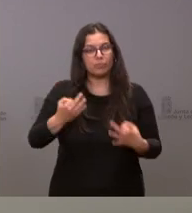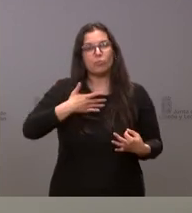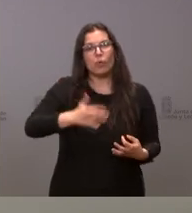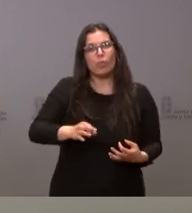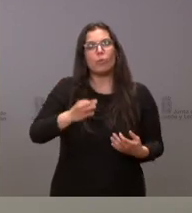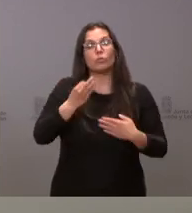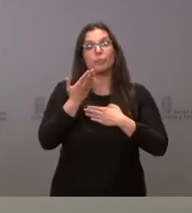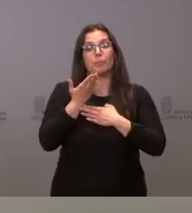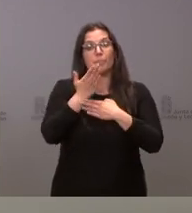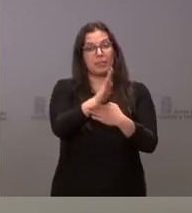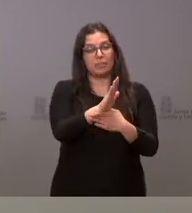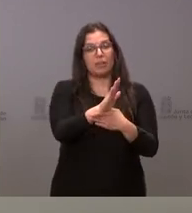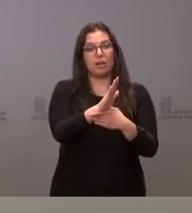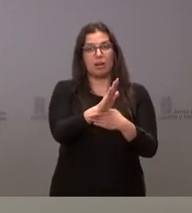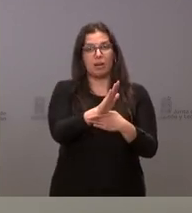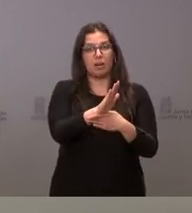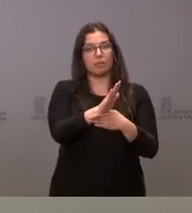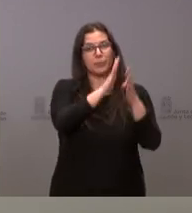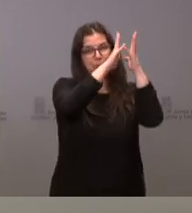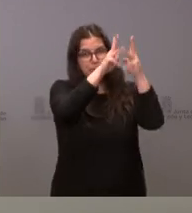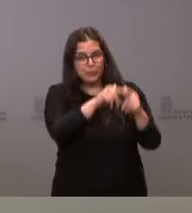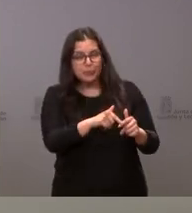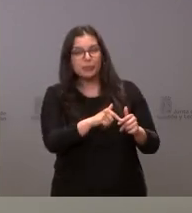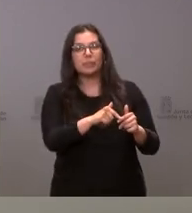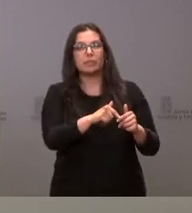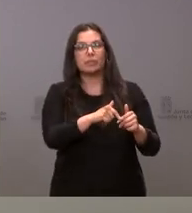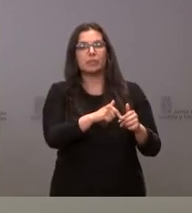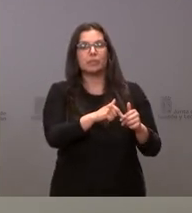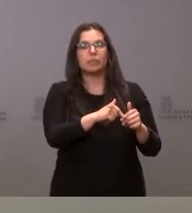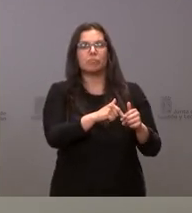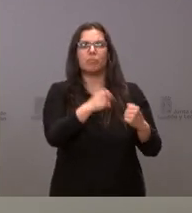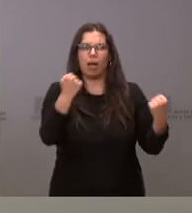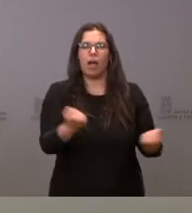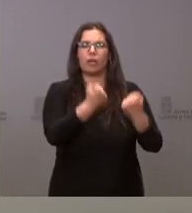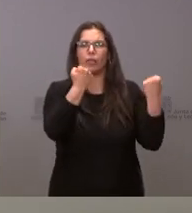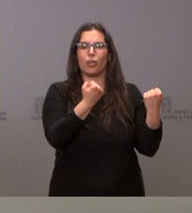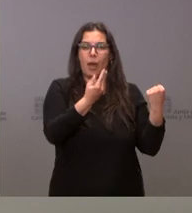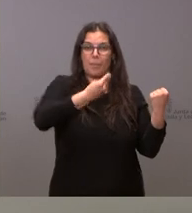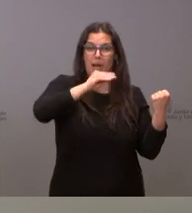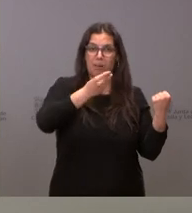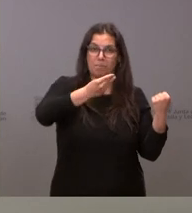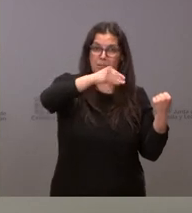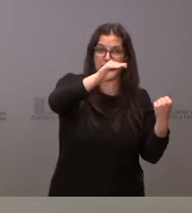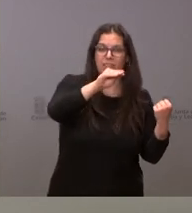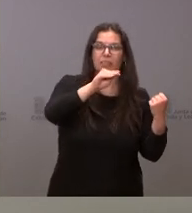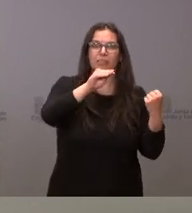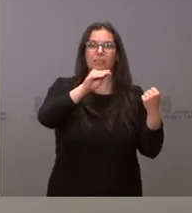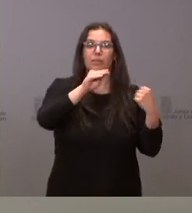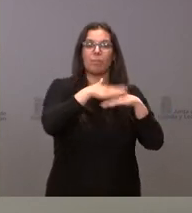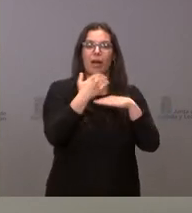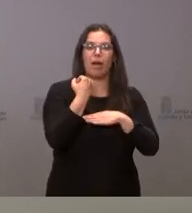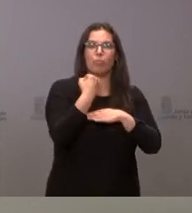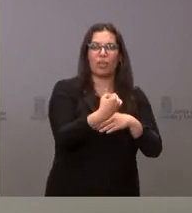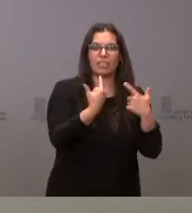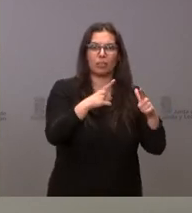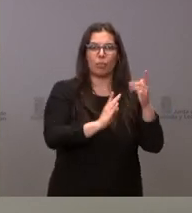presentar y hacer balance de una serie de actuaciones adicionales en favor de los sectores productivos